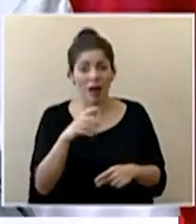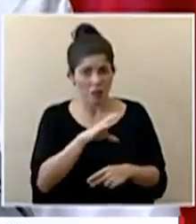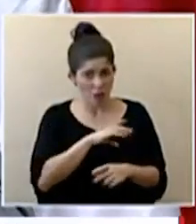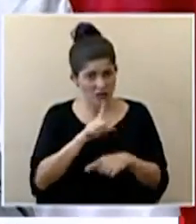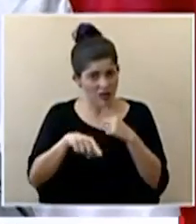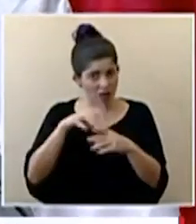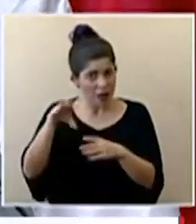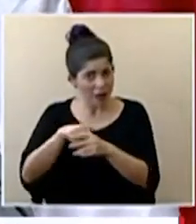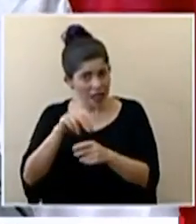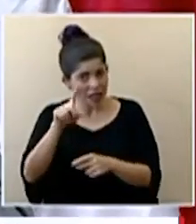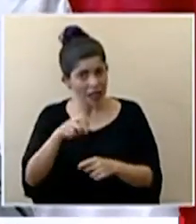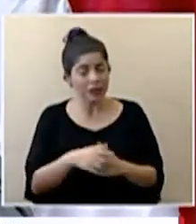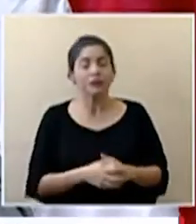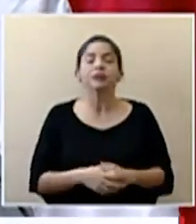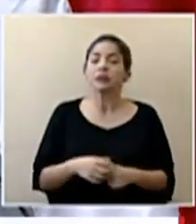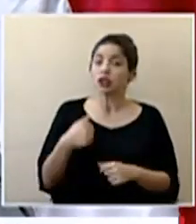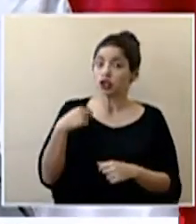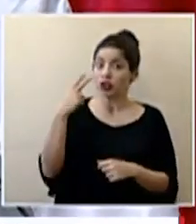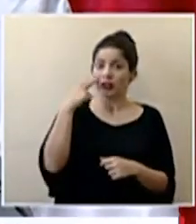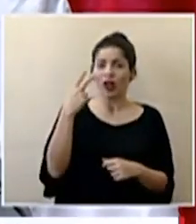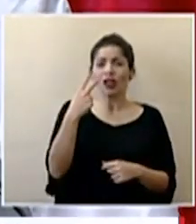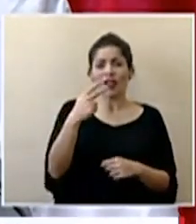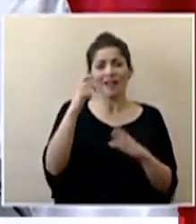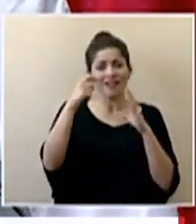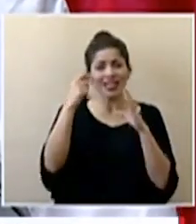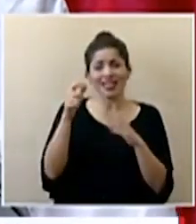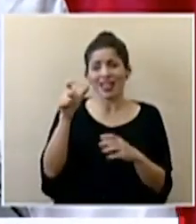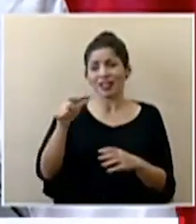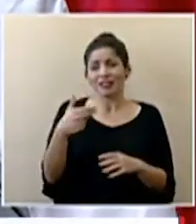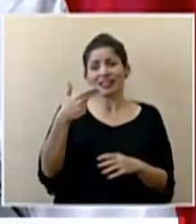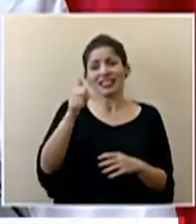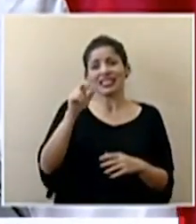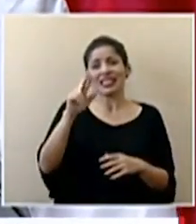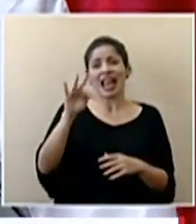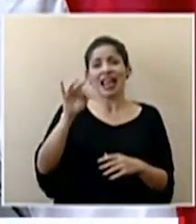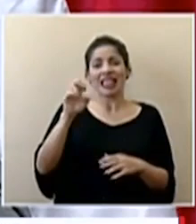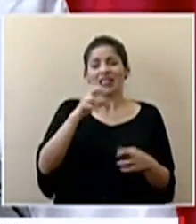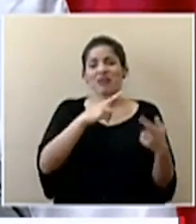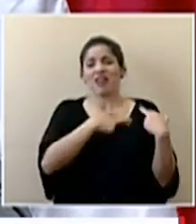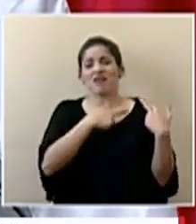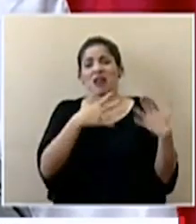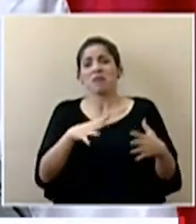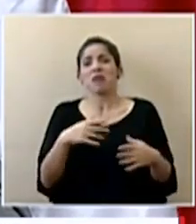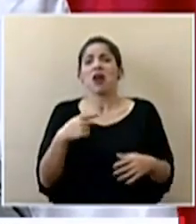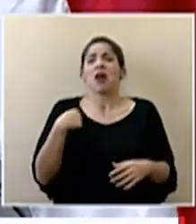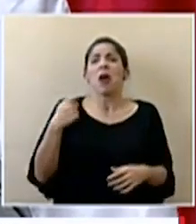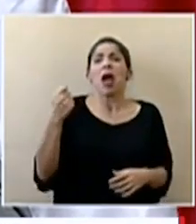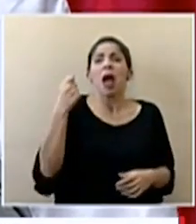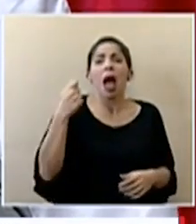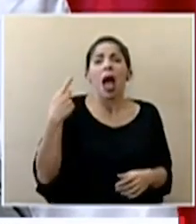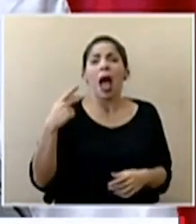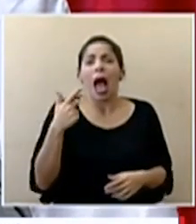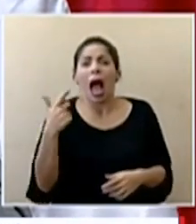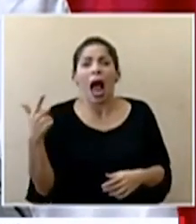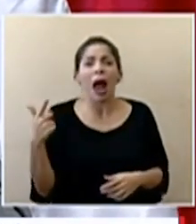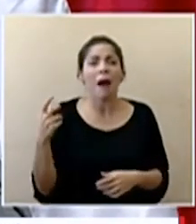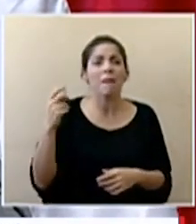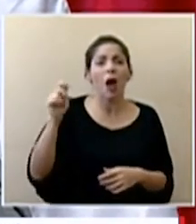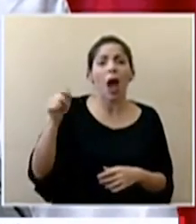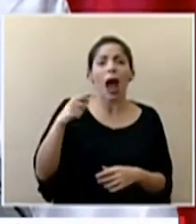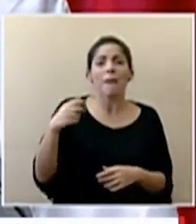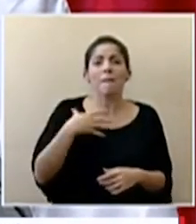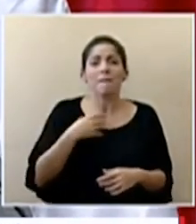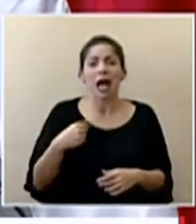quiero decir he visto dos videos de charlatanes no les puedo decir de otra forma haciendo videos amenazando a la población con armas de fuego o armas